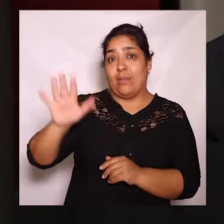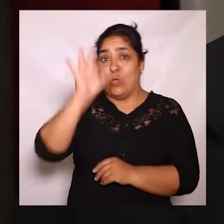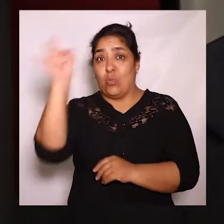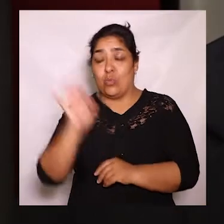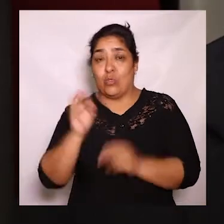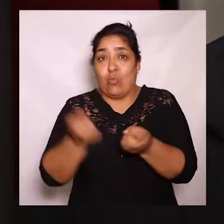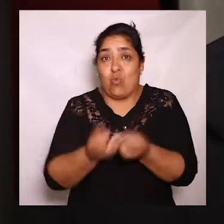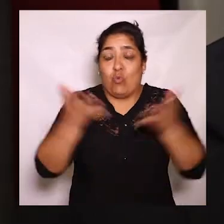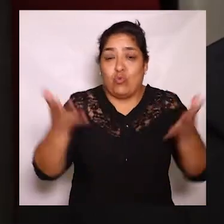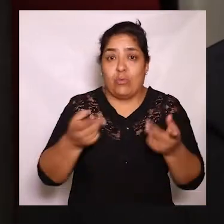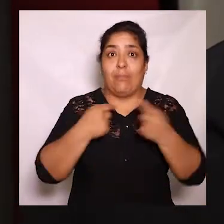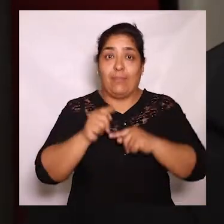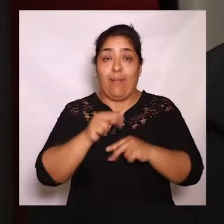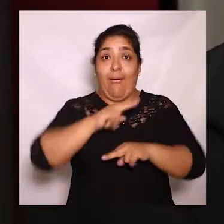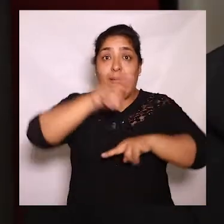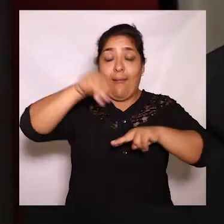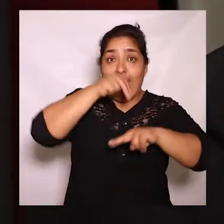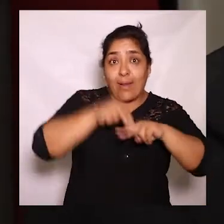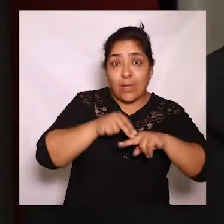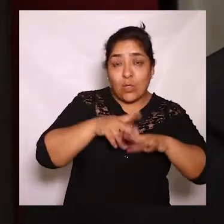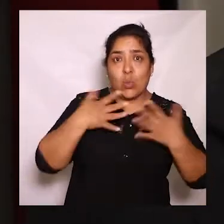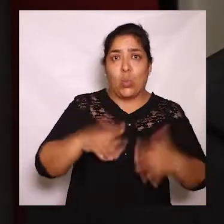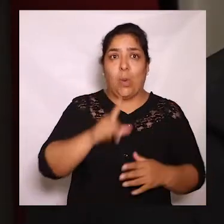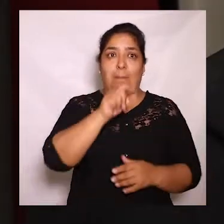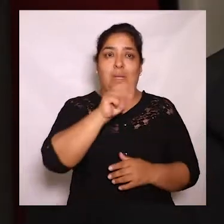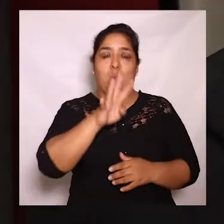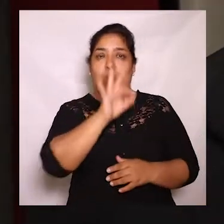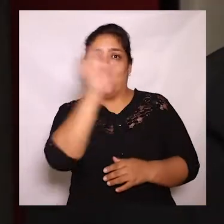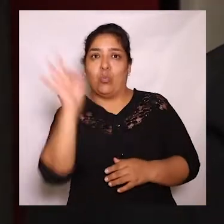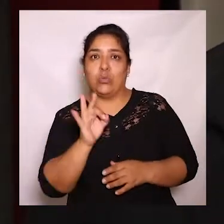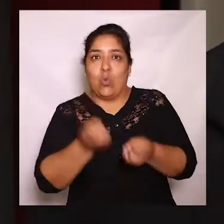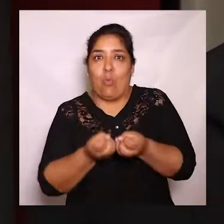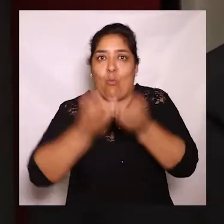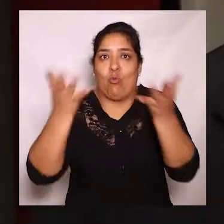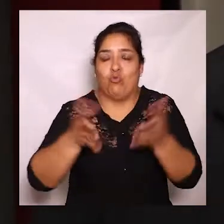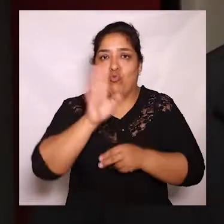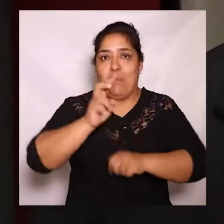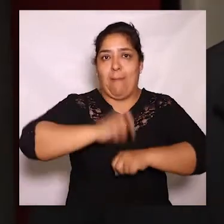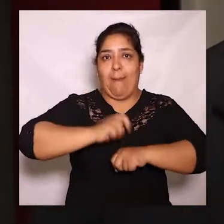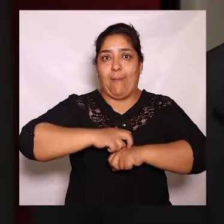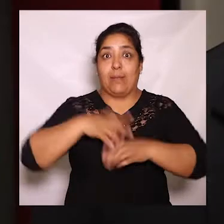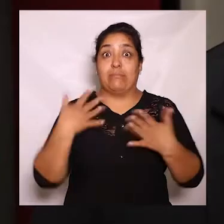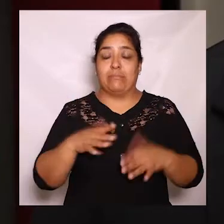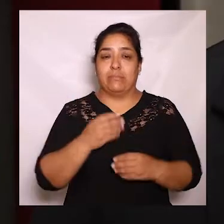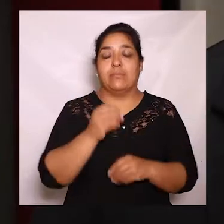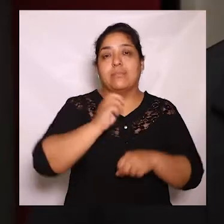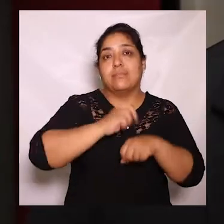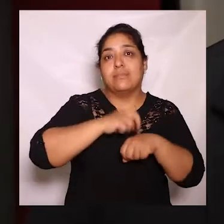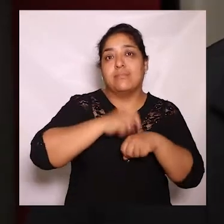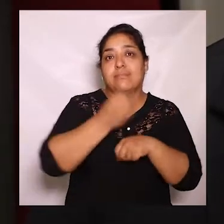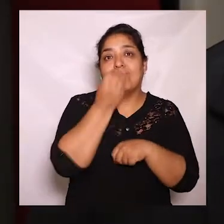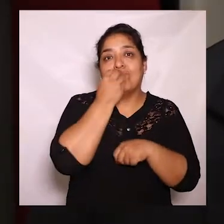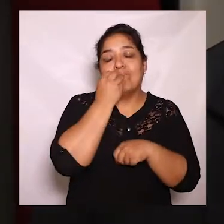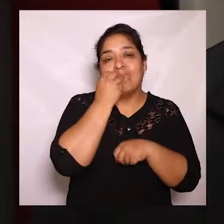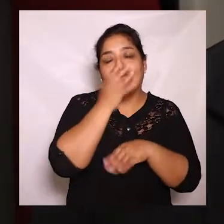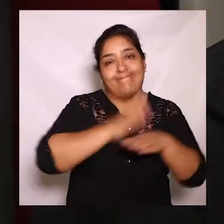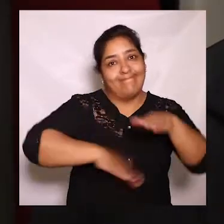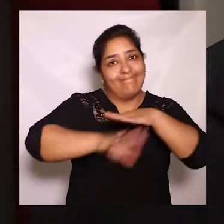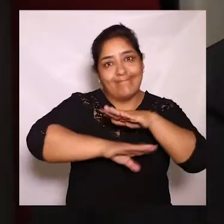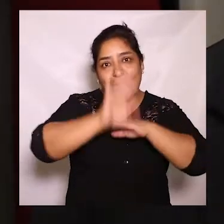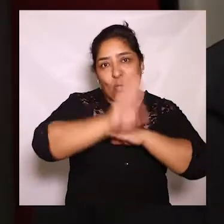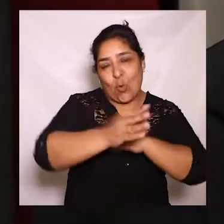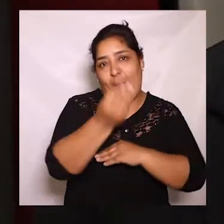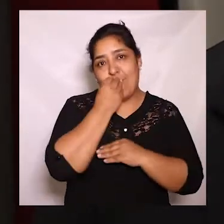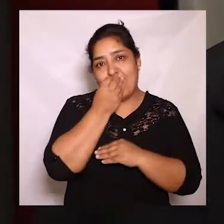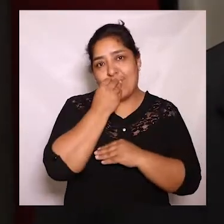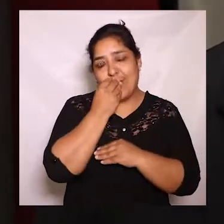y obviamente el Departamento de Nariño aporta un 24% de esa producción. Sabemos que la papa es un alimento básico, la canasta